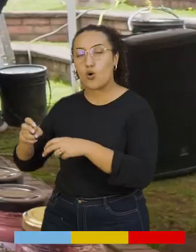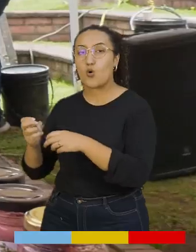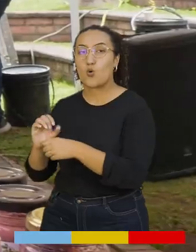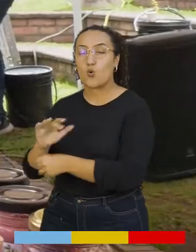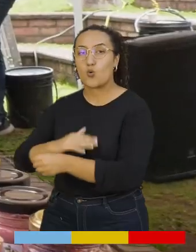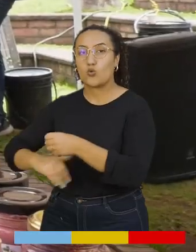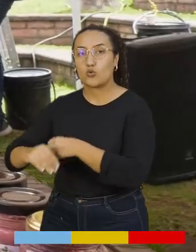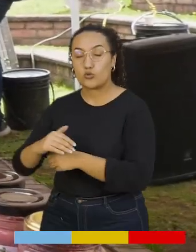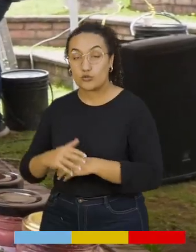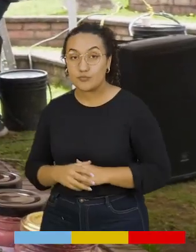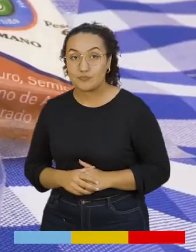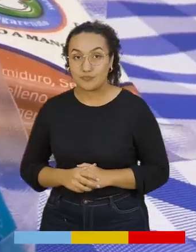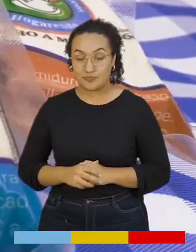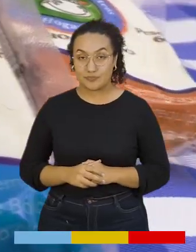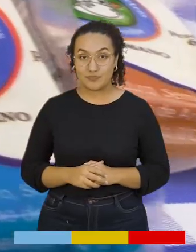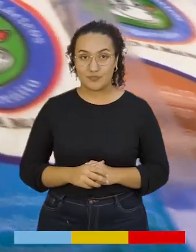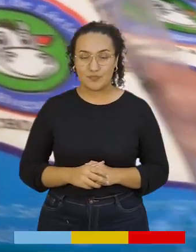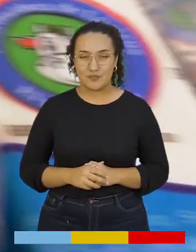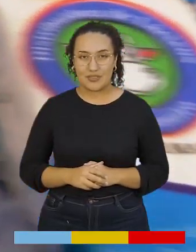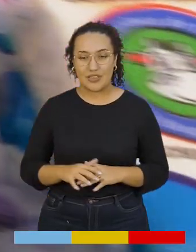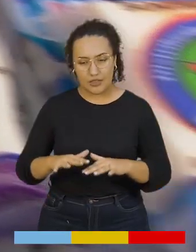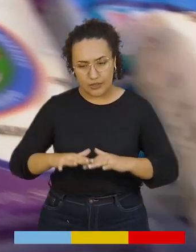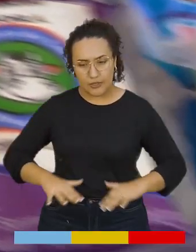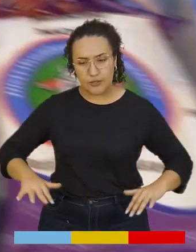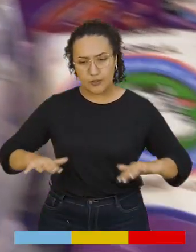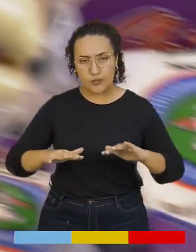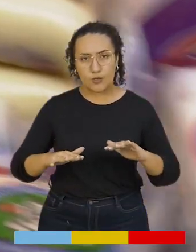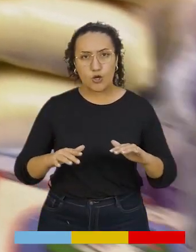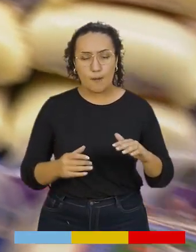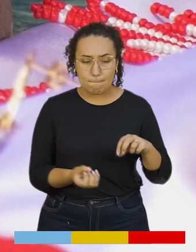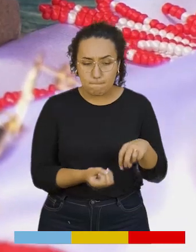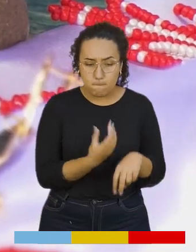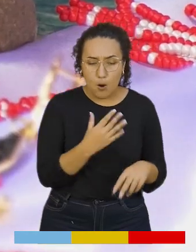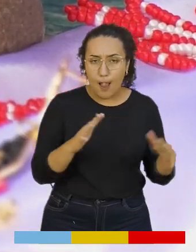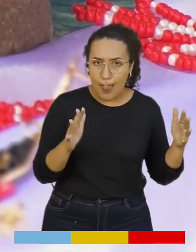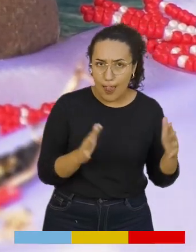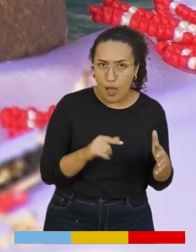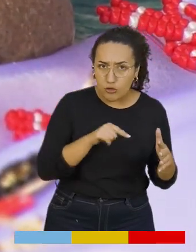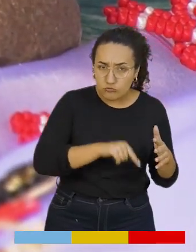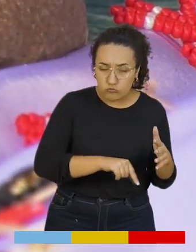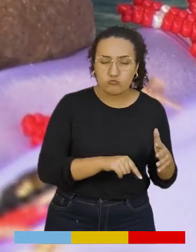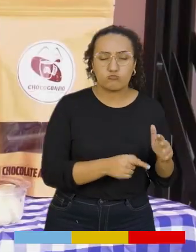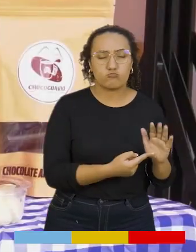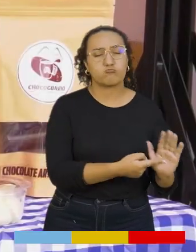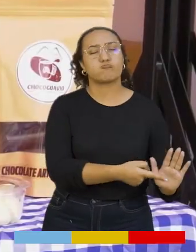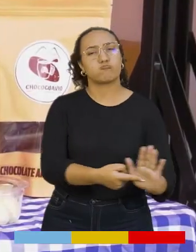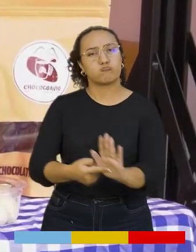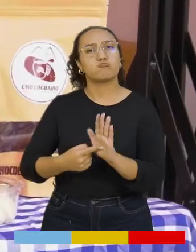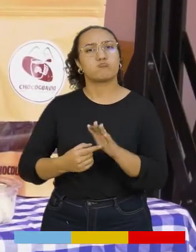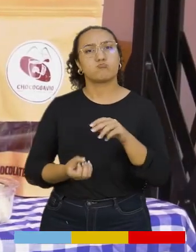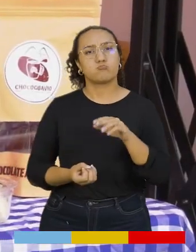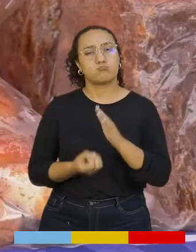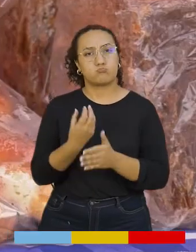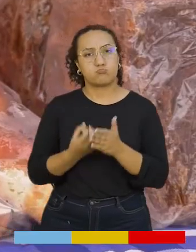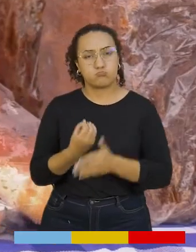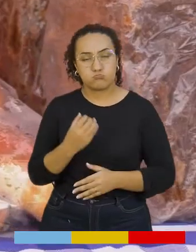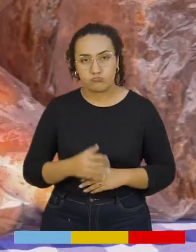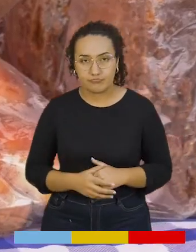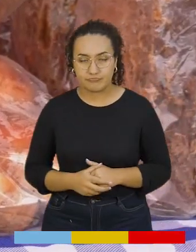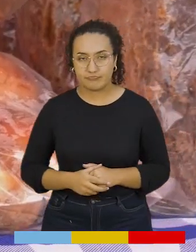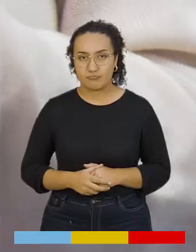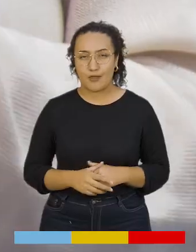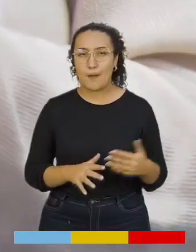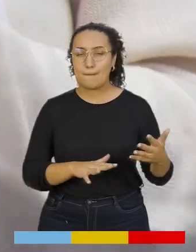Este espacio se crea como la incubadora de los emprendedores en el departamento, de nuestros pequeños productores. Hemos